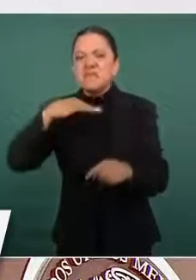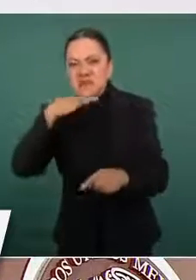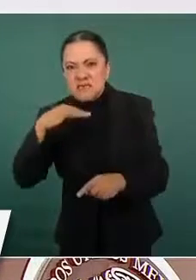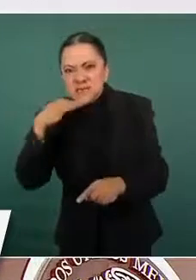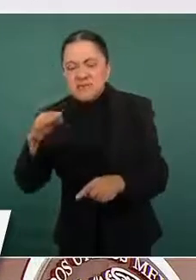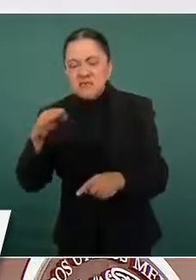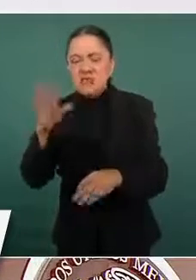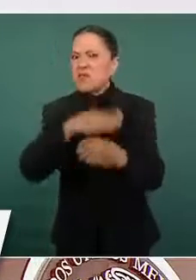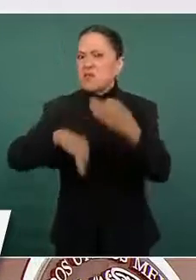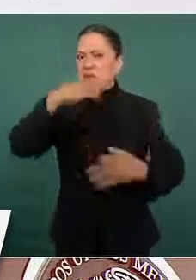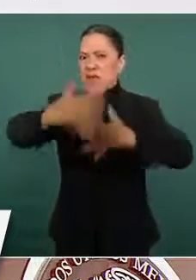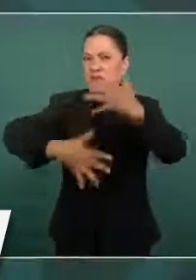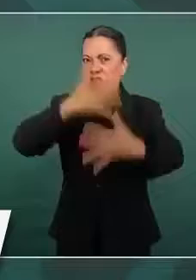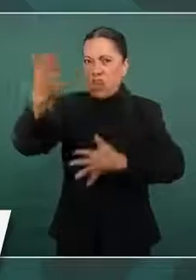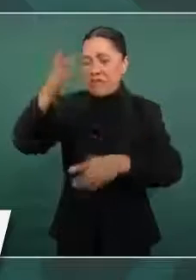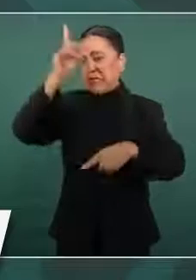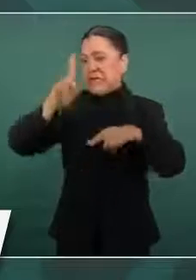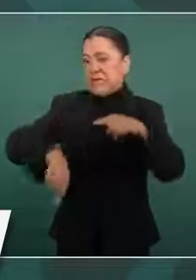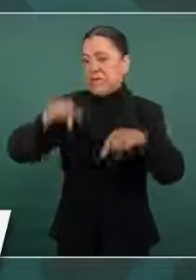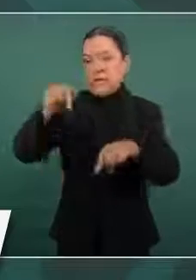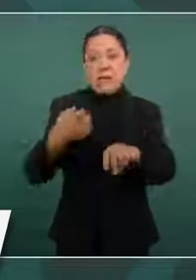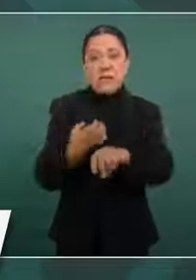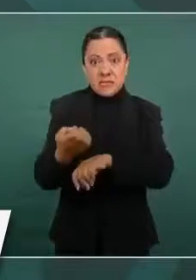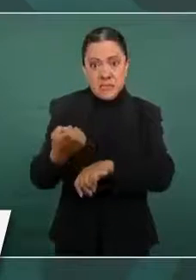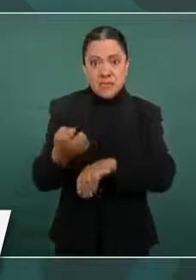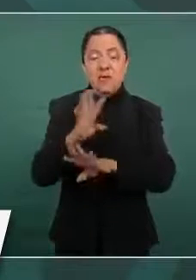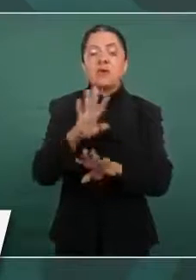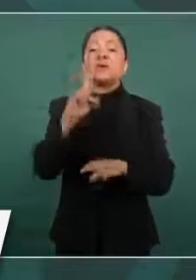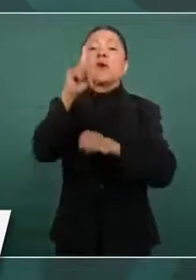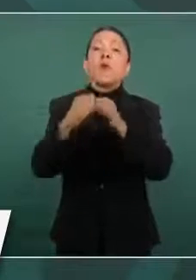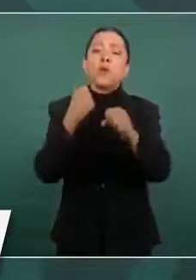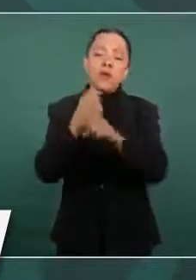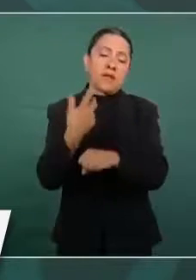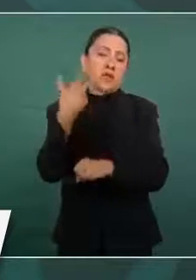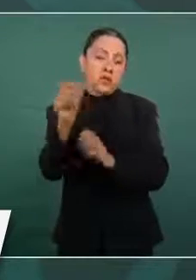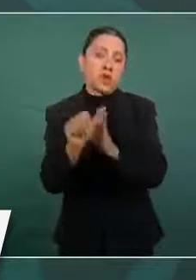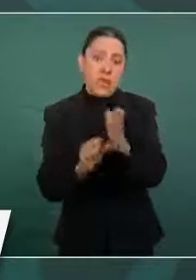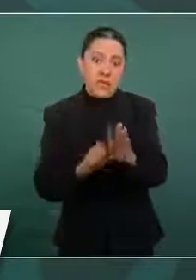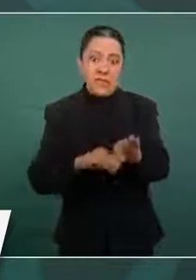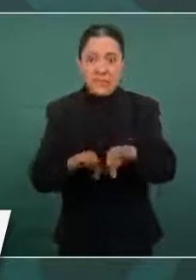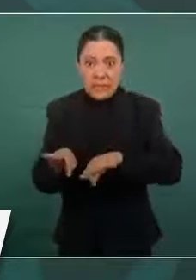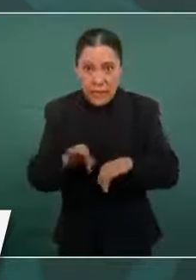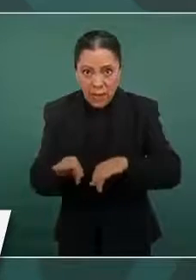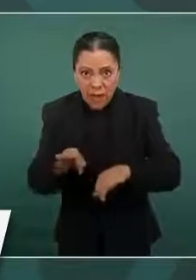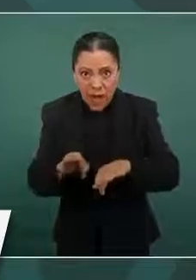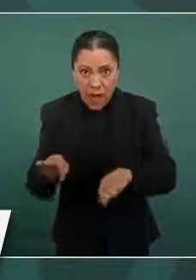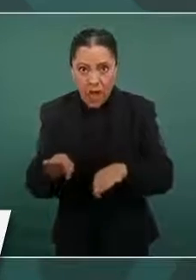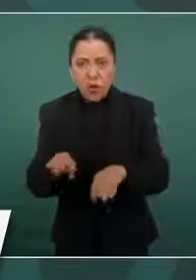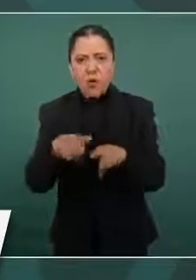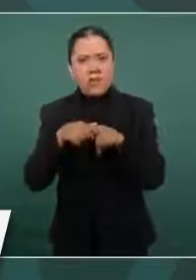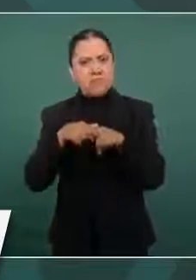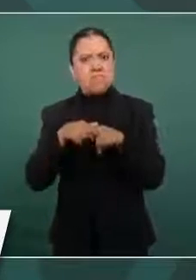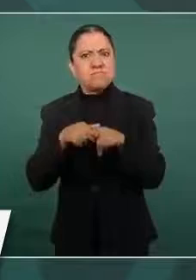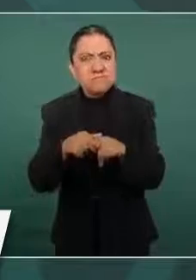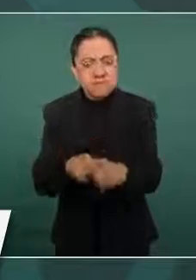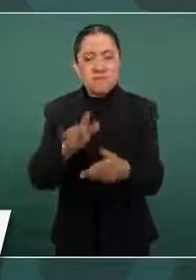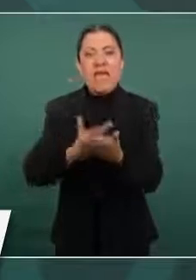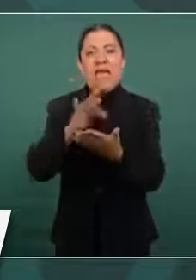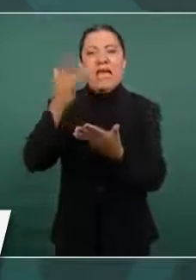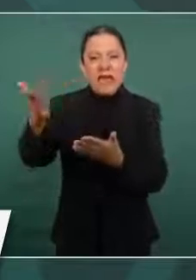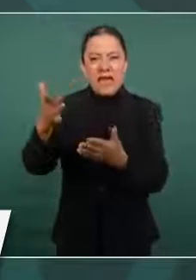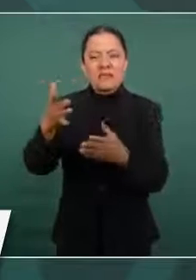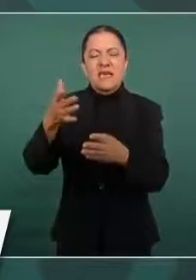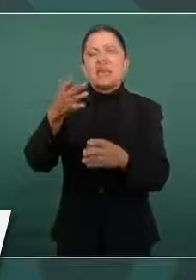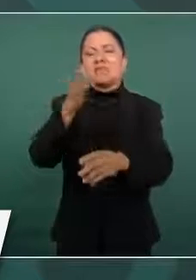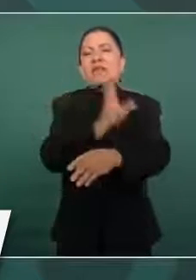nuestra entidad. A un año ocho meses de trabajo y gracias al esfuerzo coordinado de las dependencias federales,